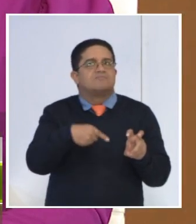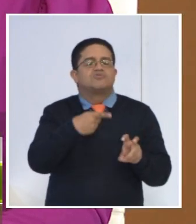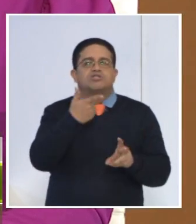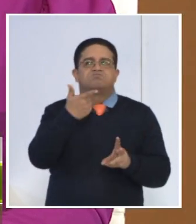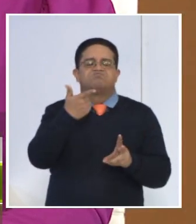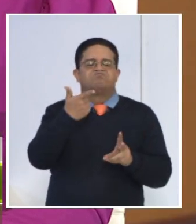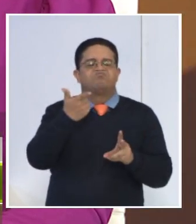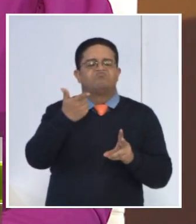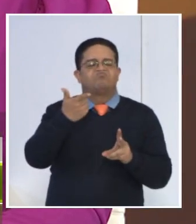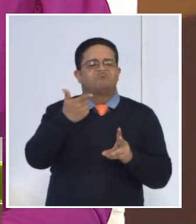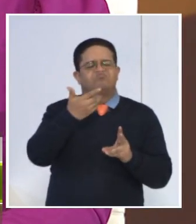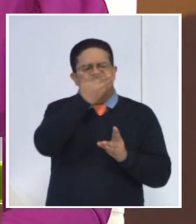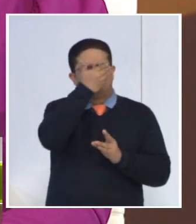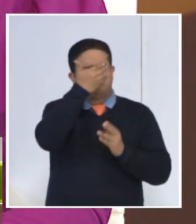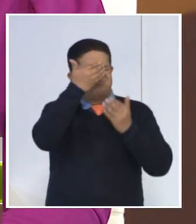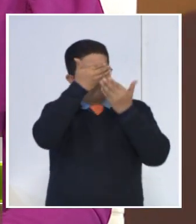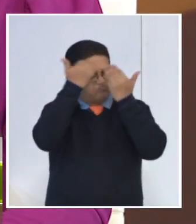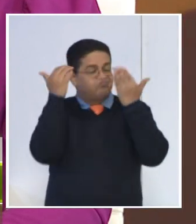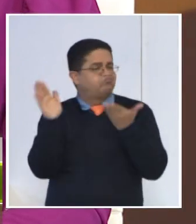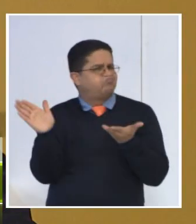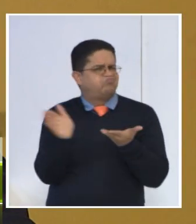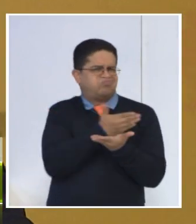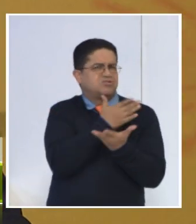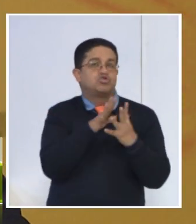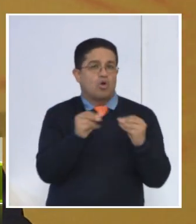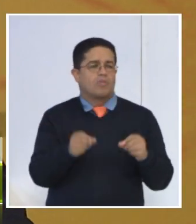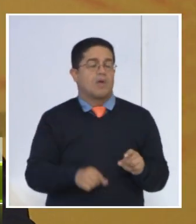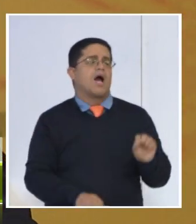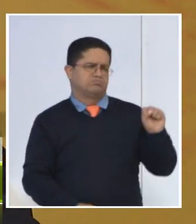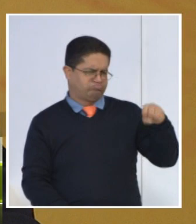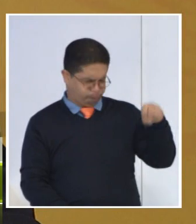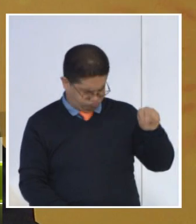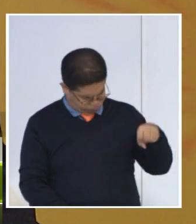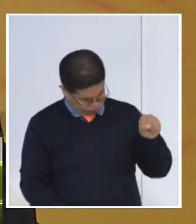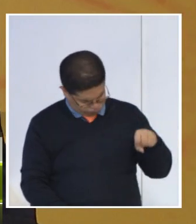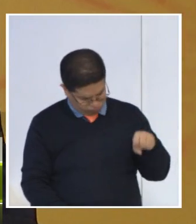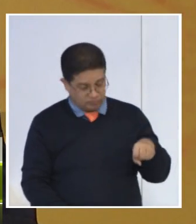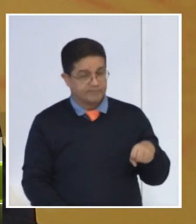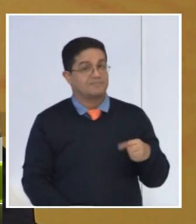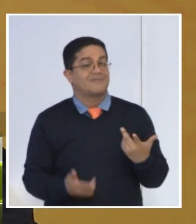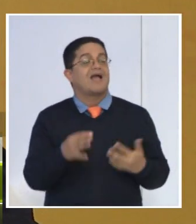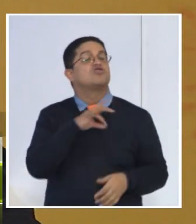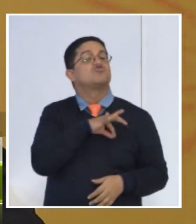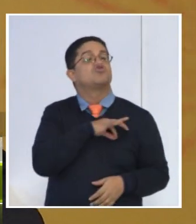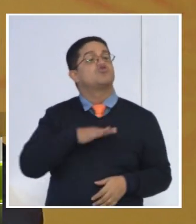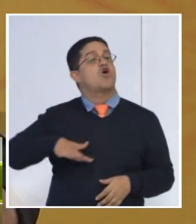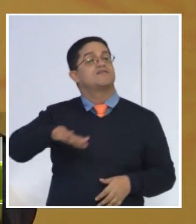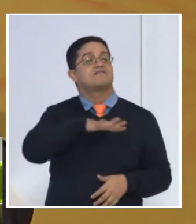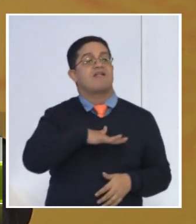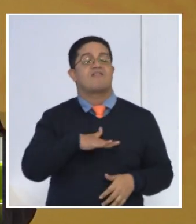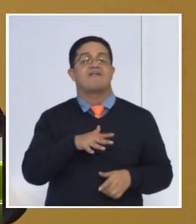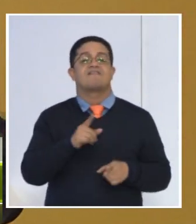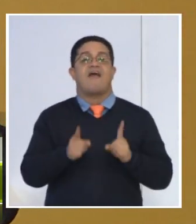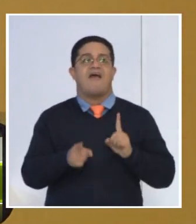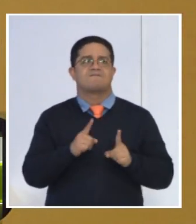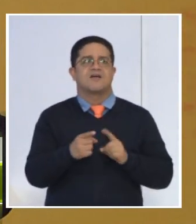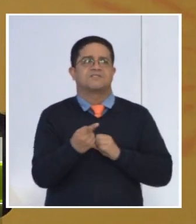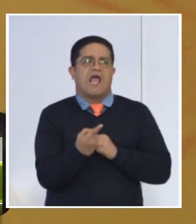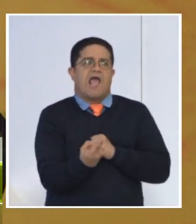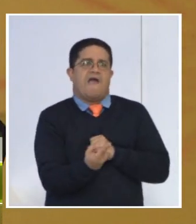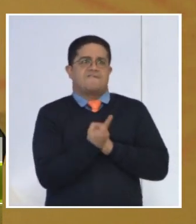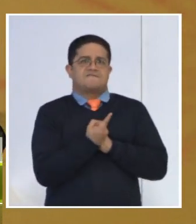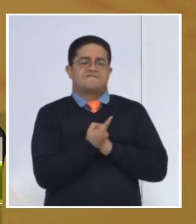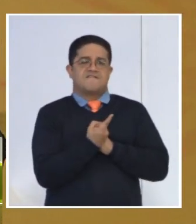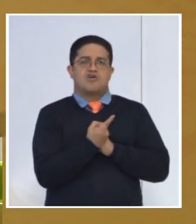eso que no nos deja avanzar, ¿no? Sí, sí, sí, totalmente. Sin duda alguna, hemos vivido en una sociedad que muchas veces nos ha implantado